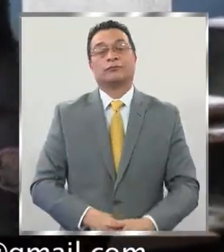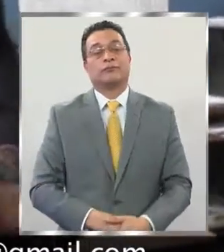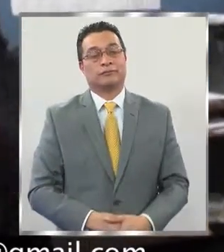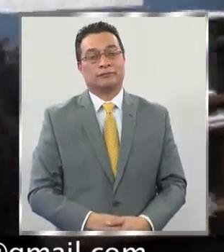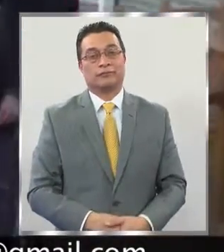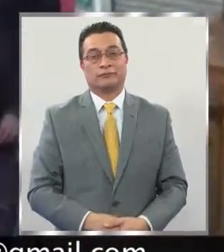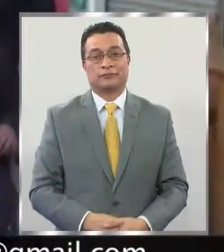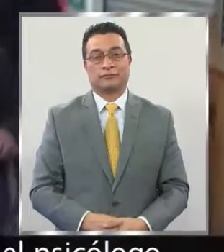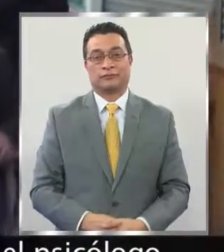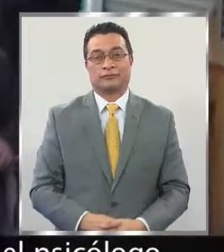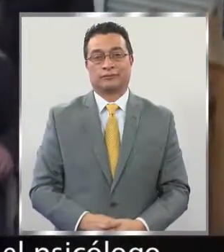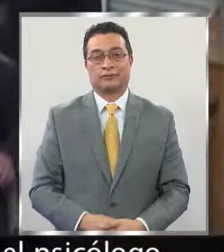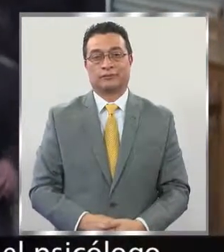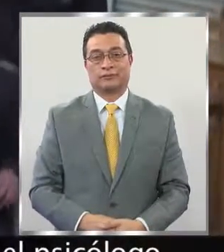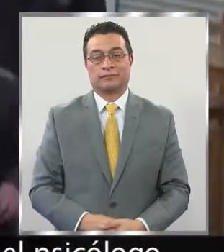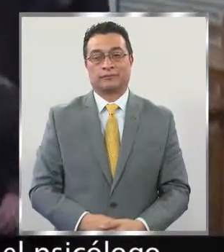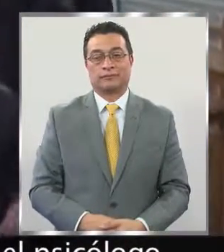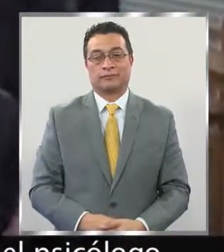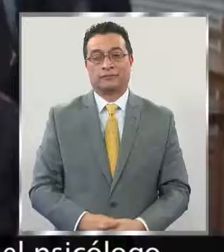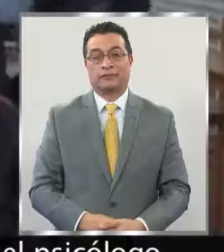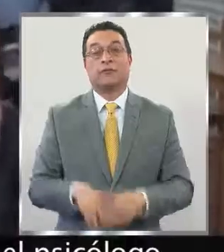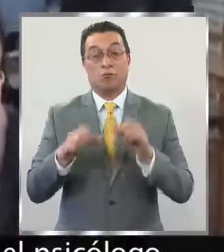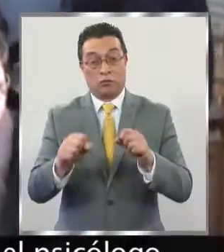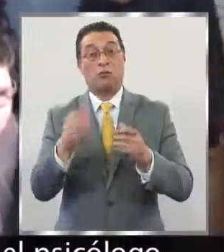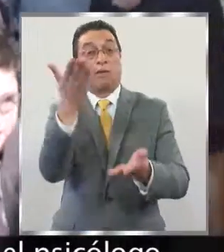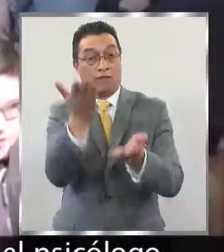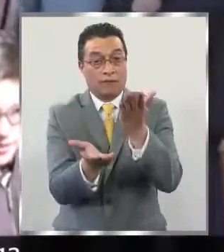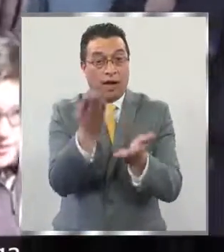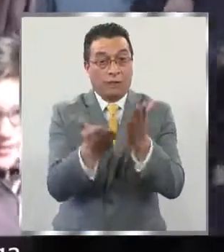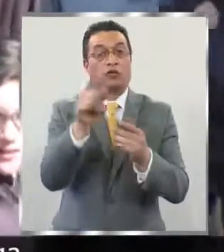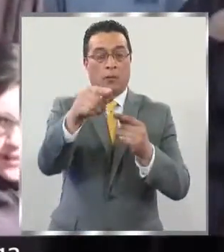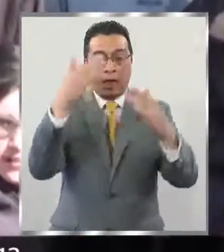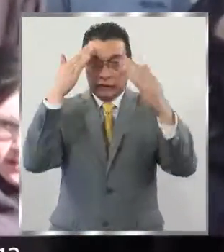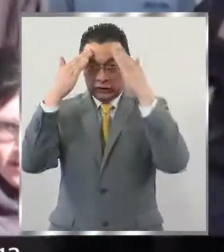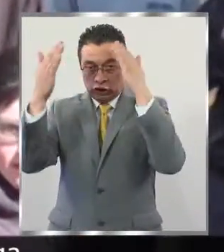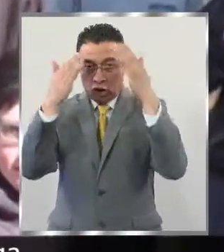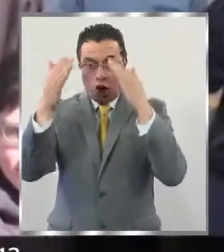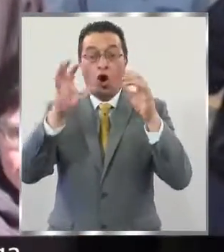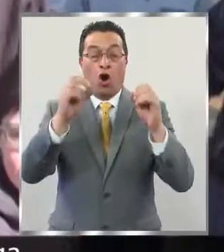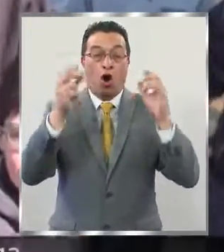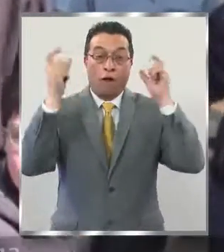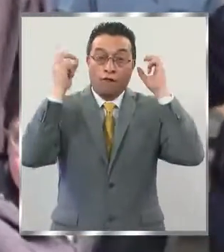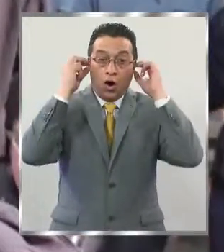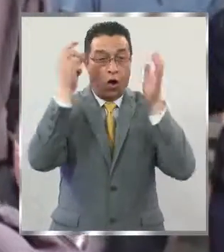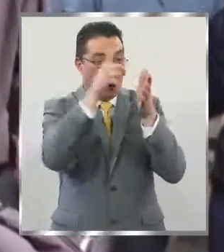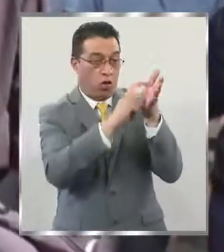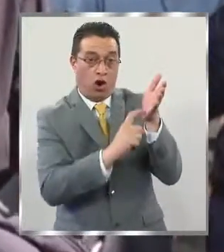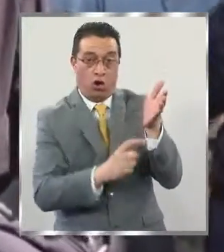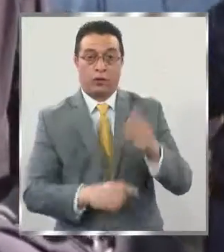.com y pasar una evaluación con el psicólogo y o una audióloga.